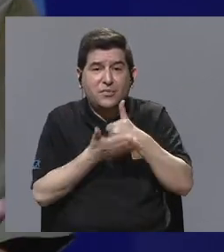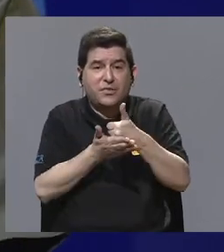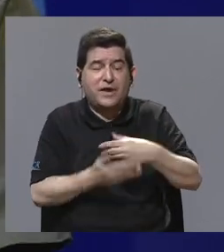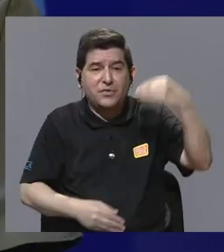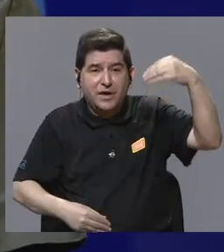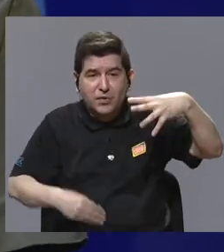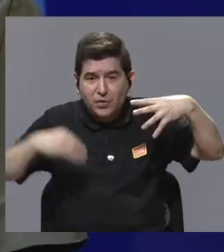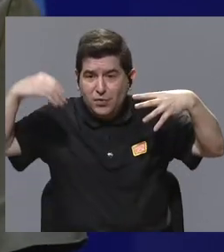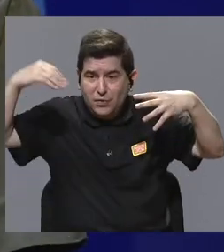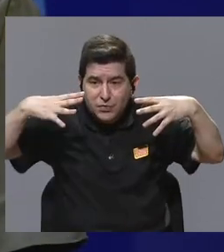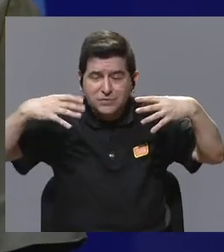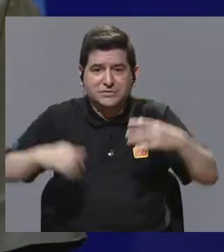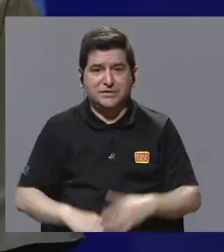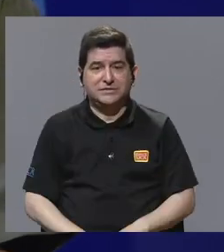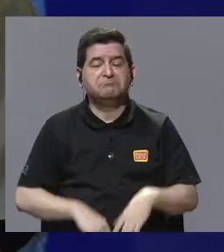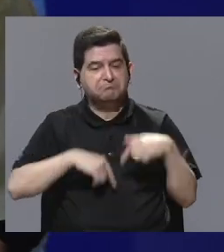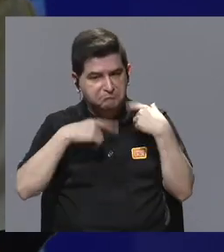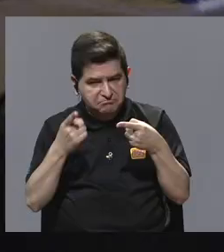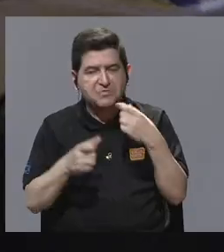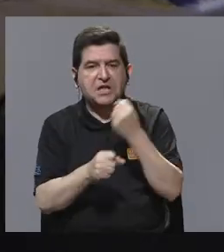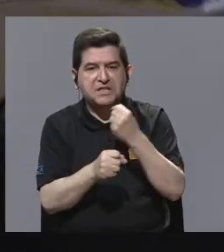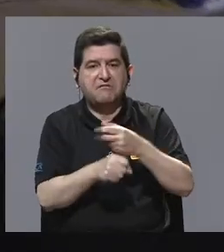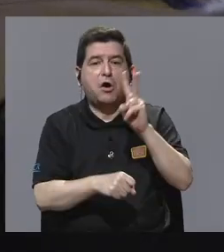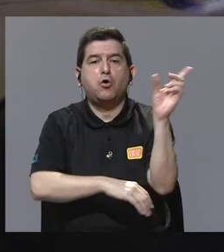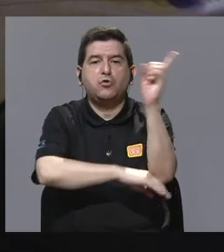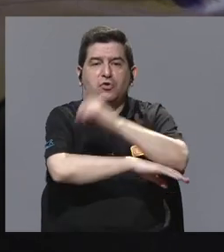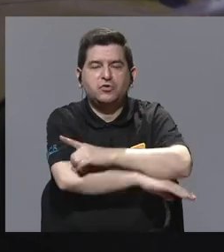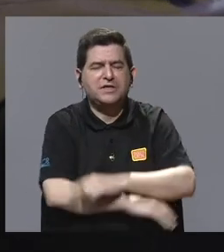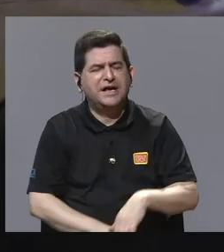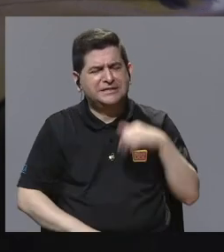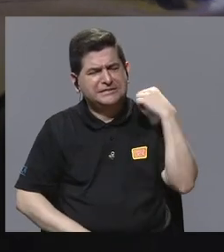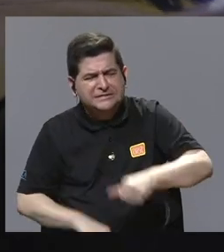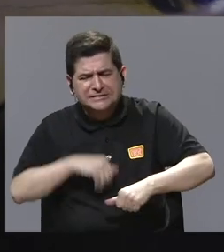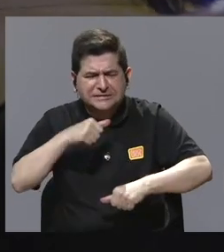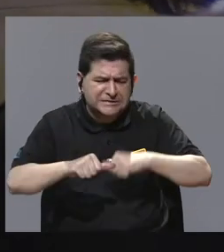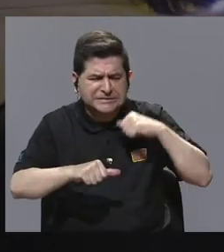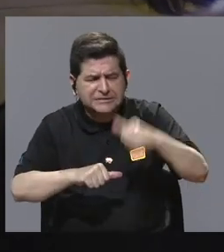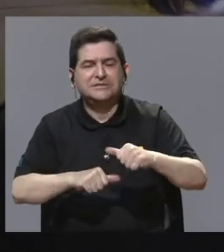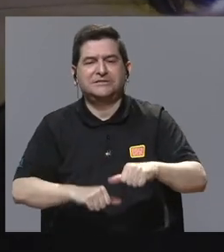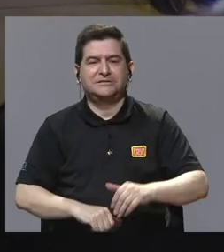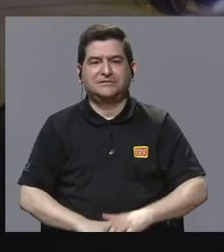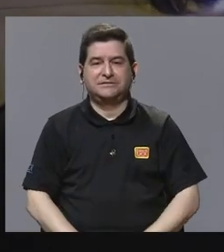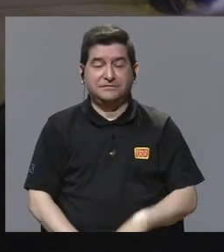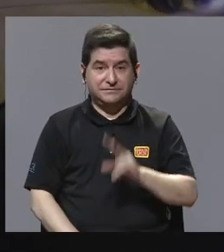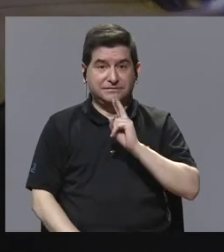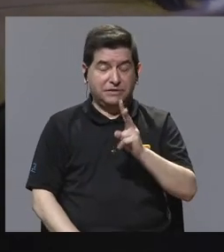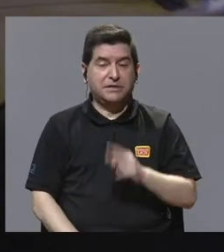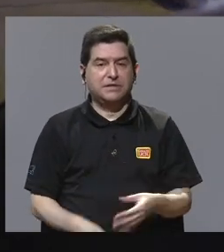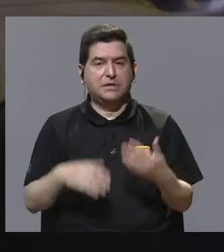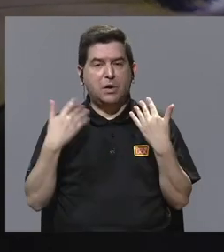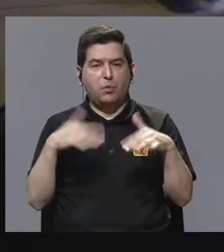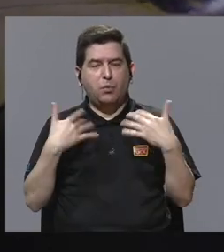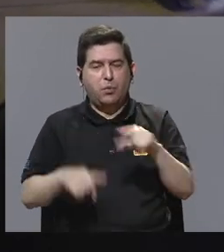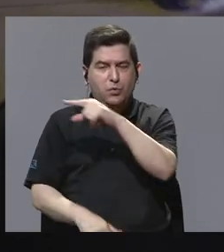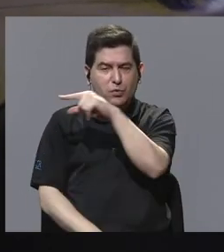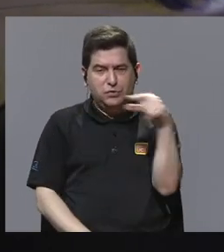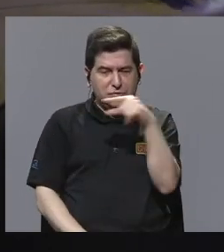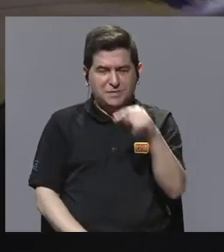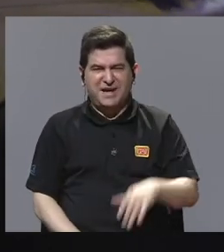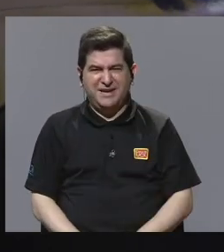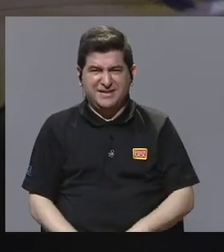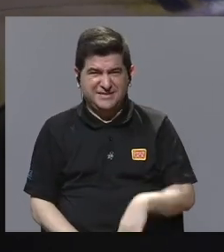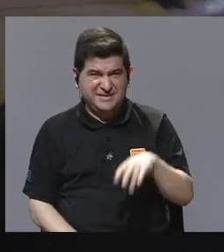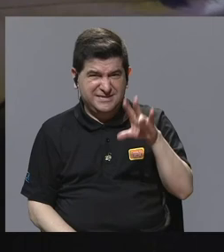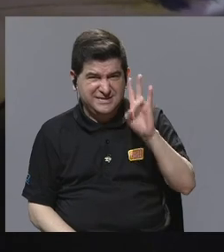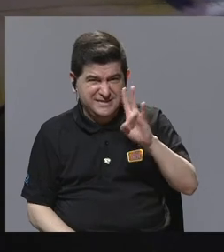con la luz, llegó y trabajó dos días a muerte, y de verdad que fueron demasiadas semanas, a veces uno piensa